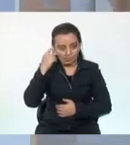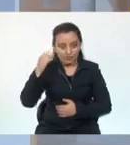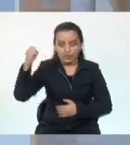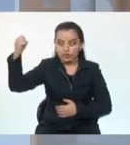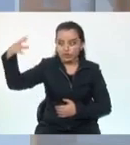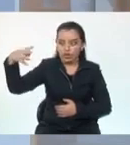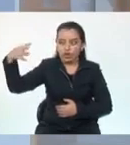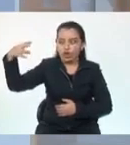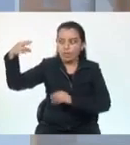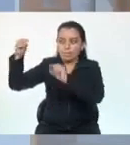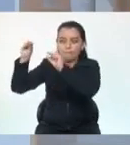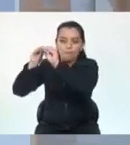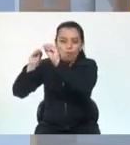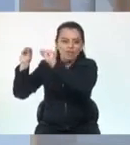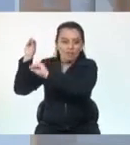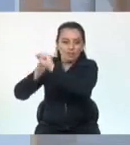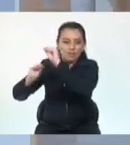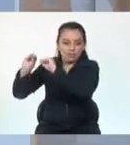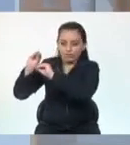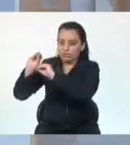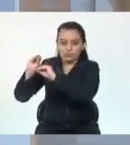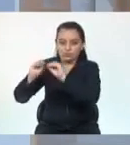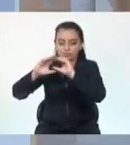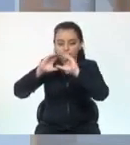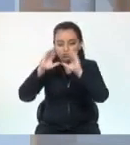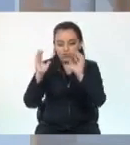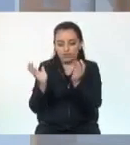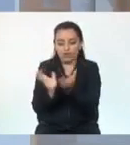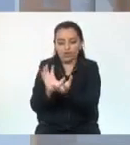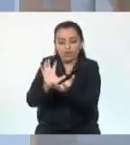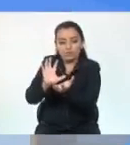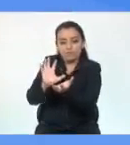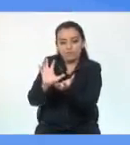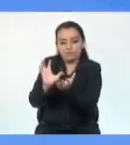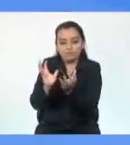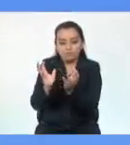comprendemos así por el movimiento de la Tierra.